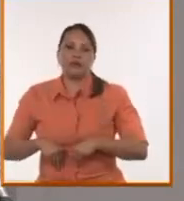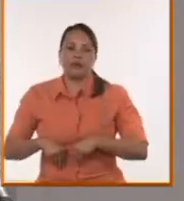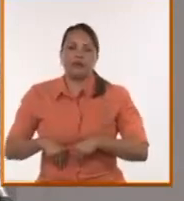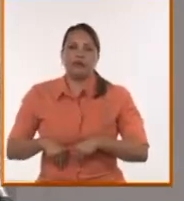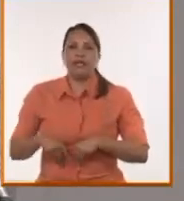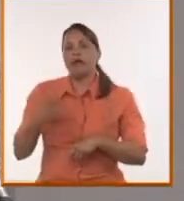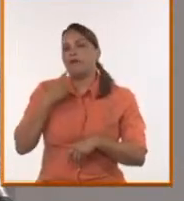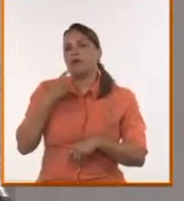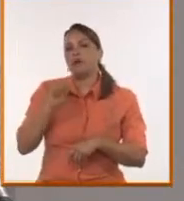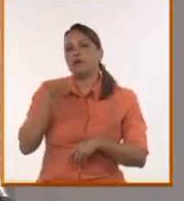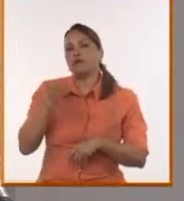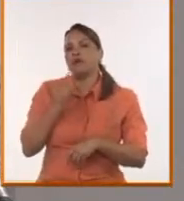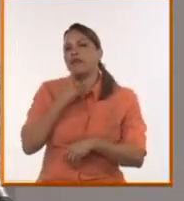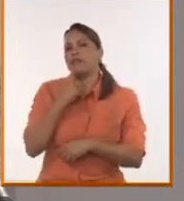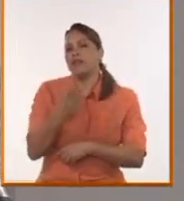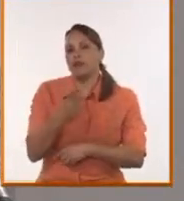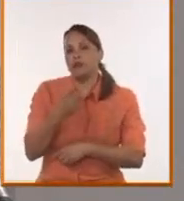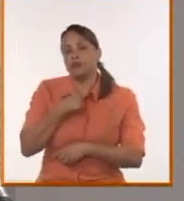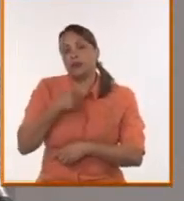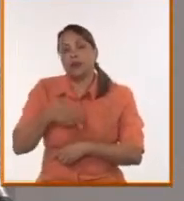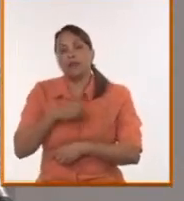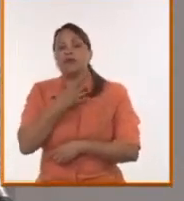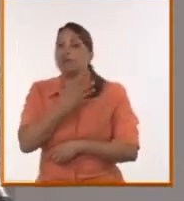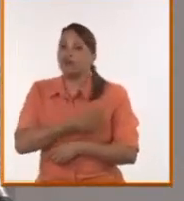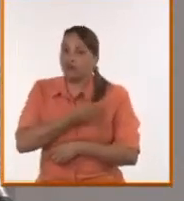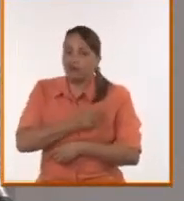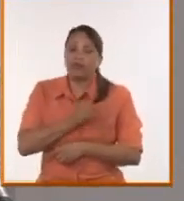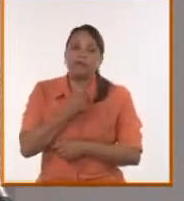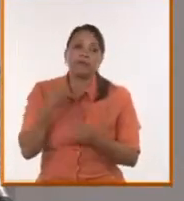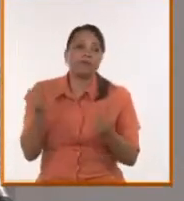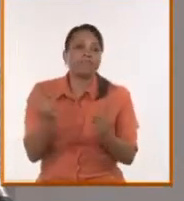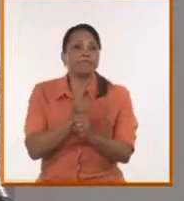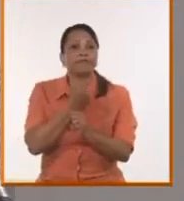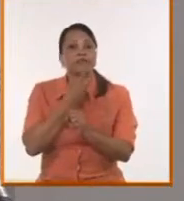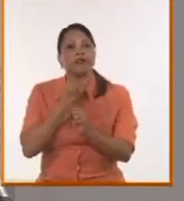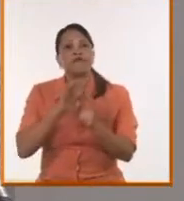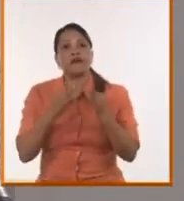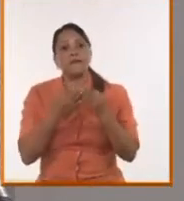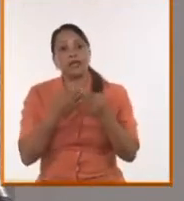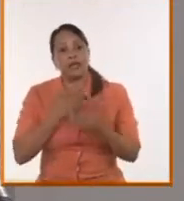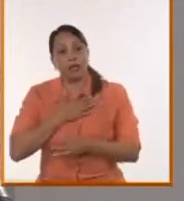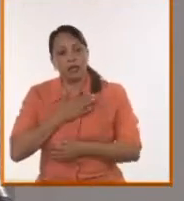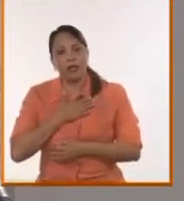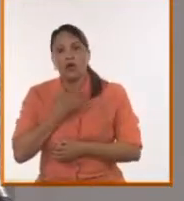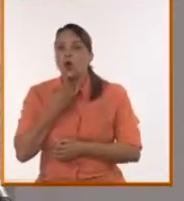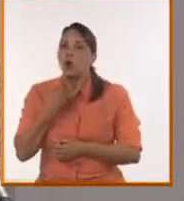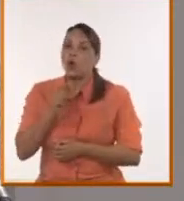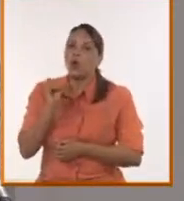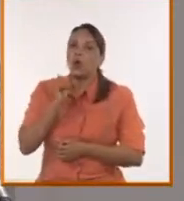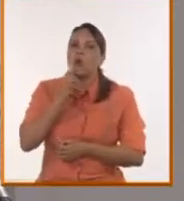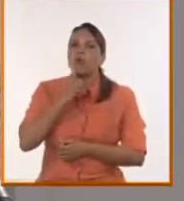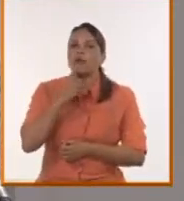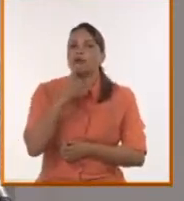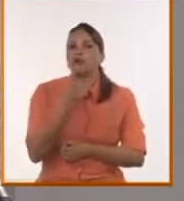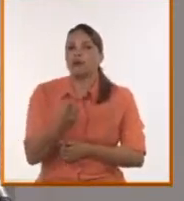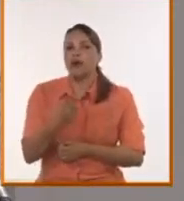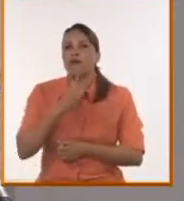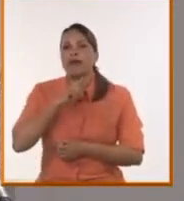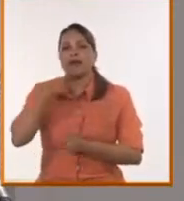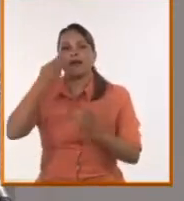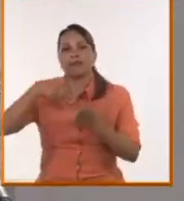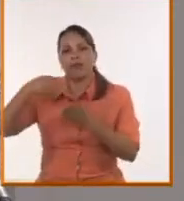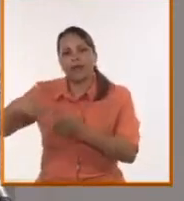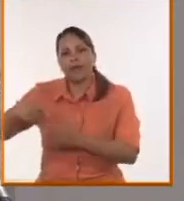o denunciamos esto, en mi caso, porque lo sufrí, por desgracia, en un familiar, o que denunciamos el asesinato